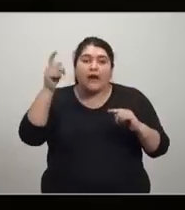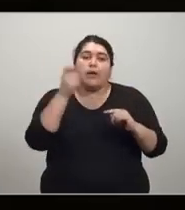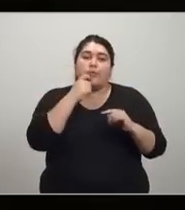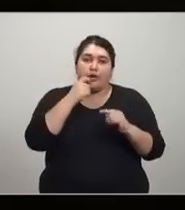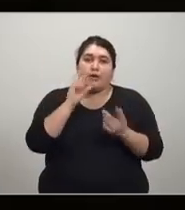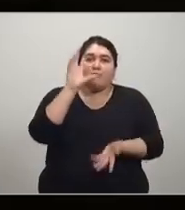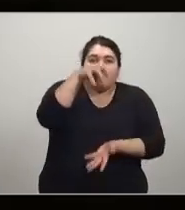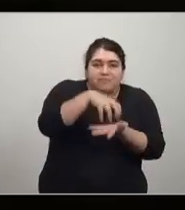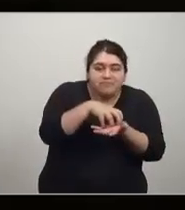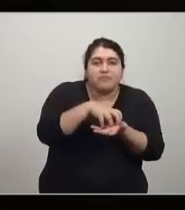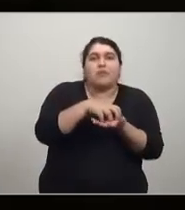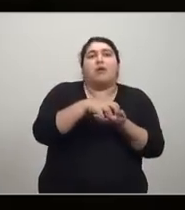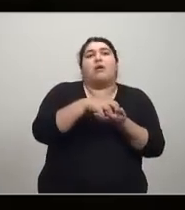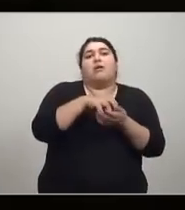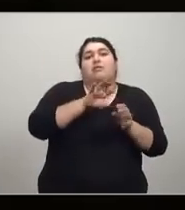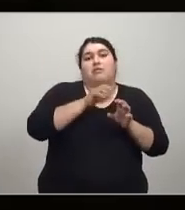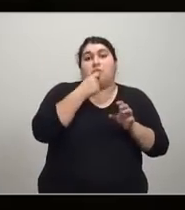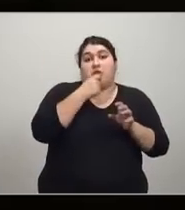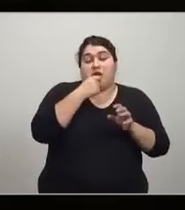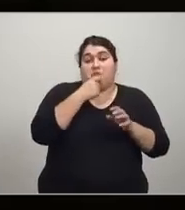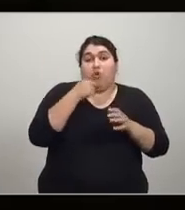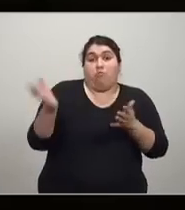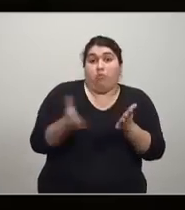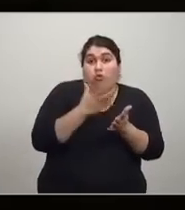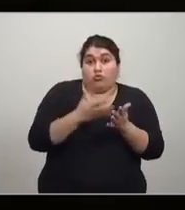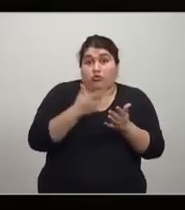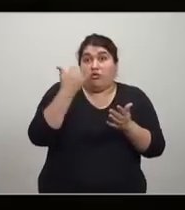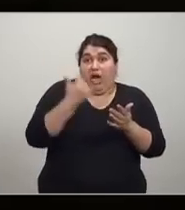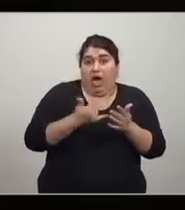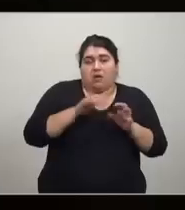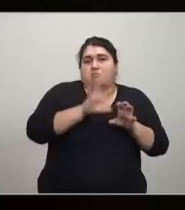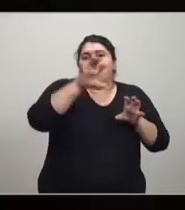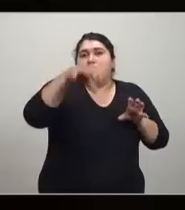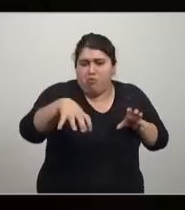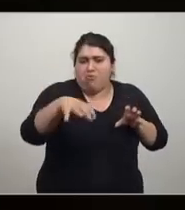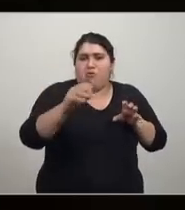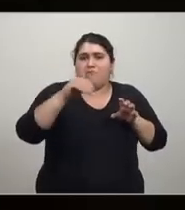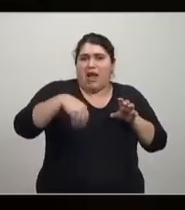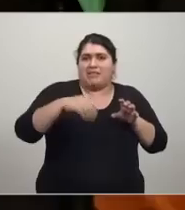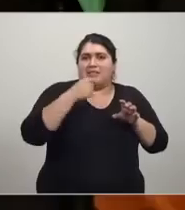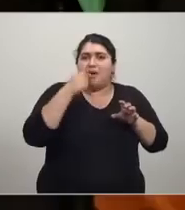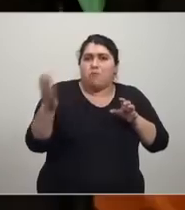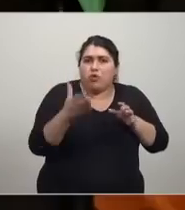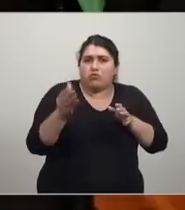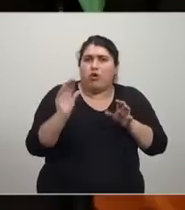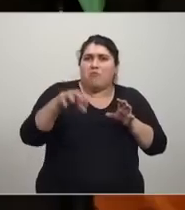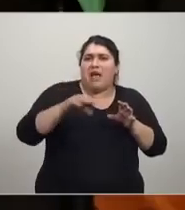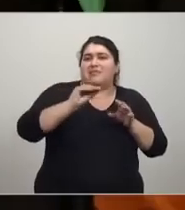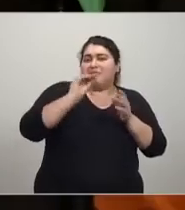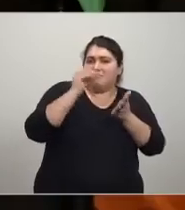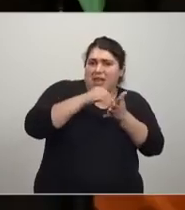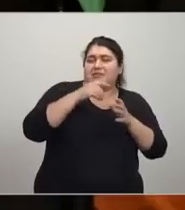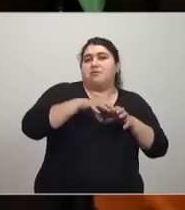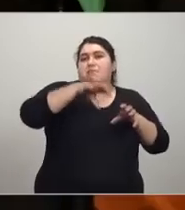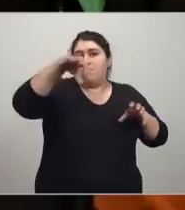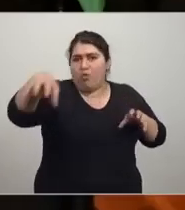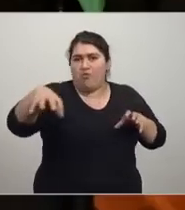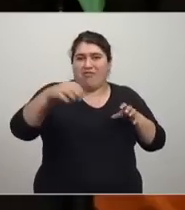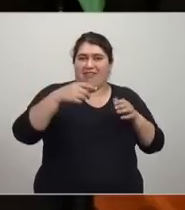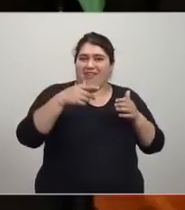planta la duplico, se duplica la producción. Ahora hay sin eres interdependencia, si tengo una planta la duplico, puede ser que más que se duplique la producción.